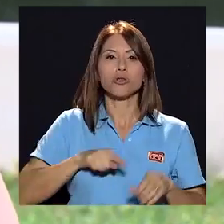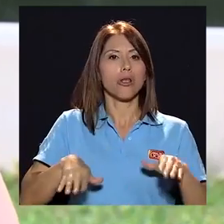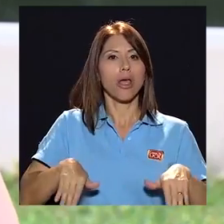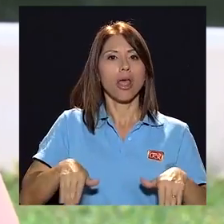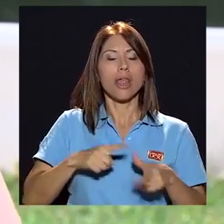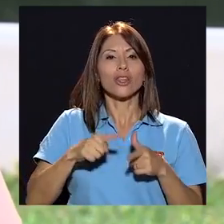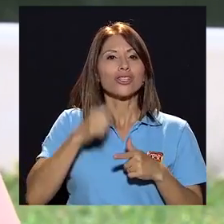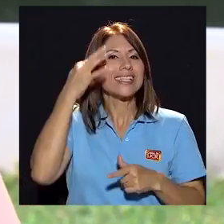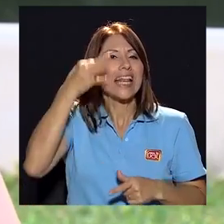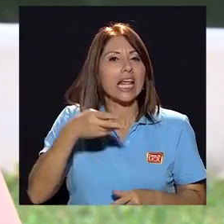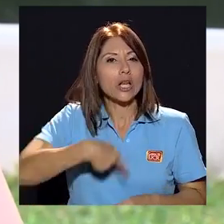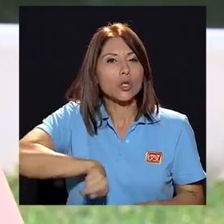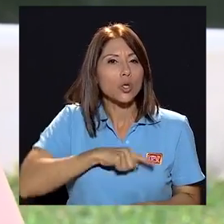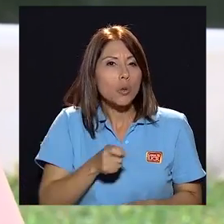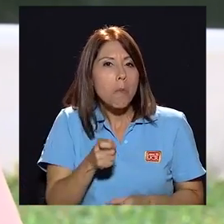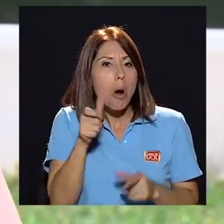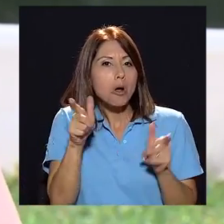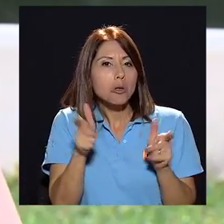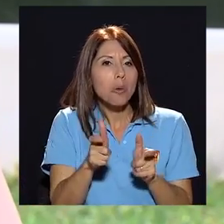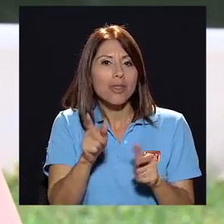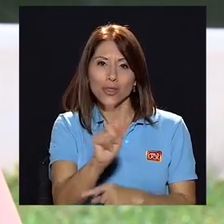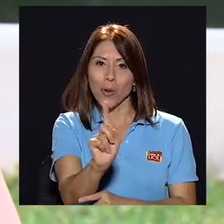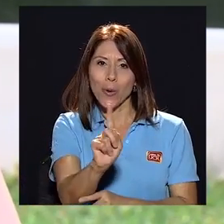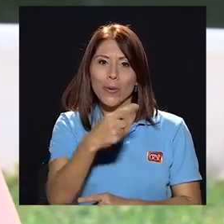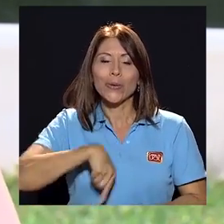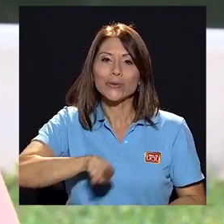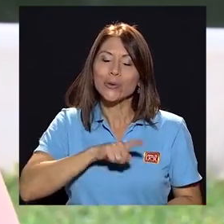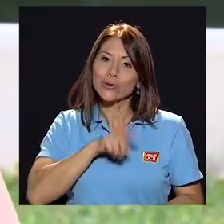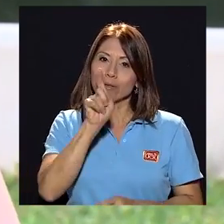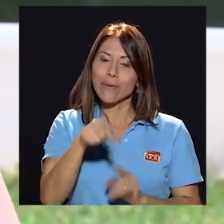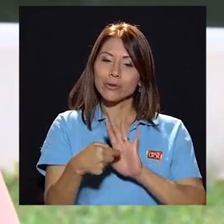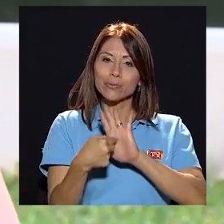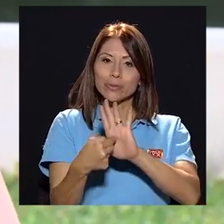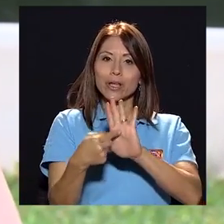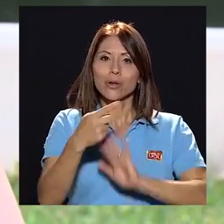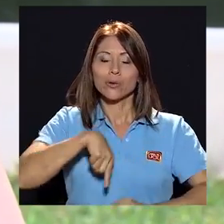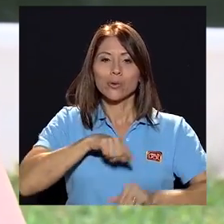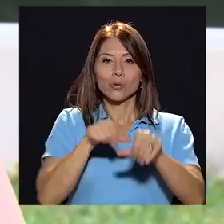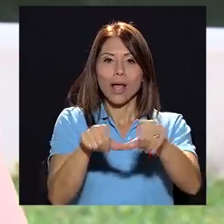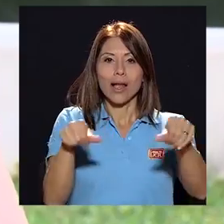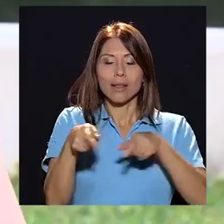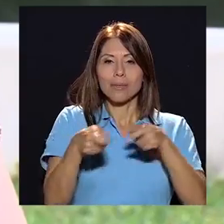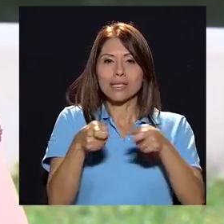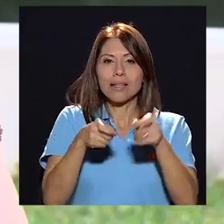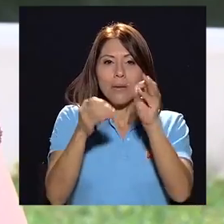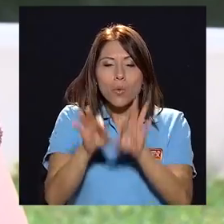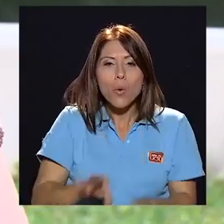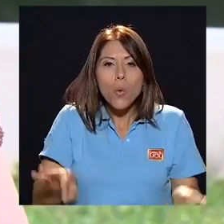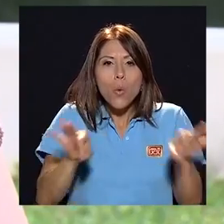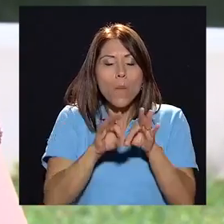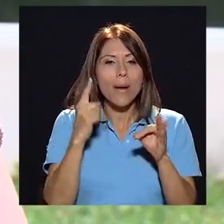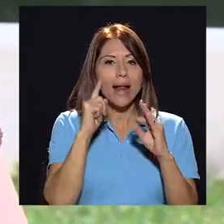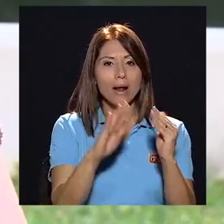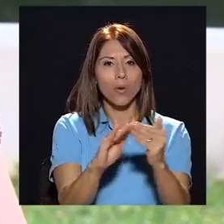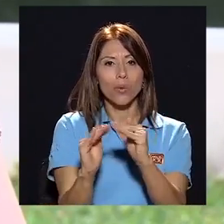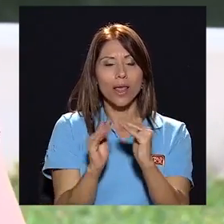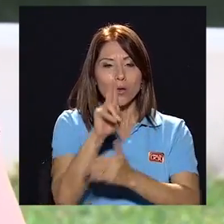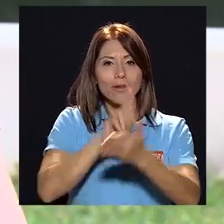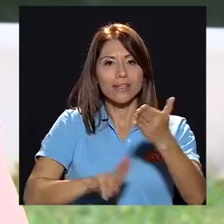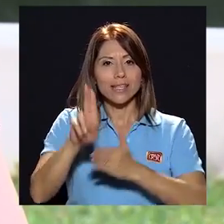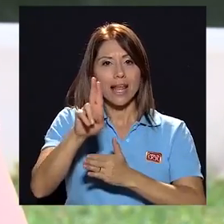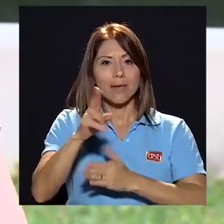esa actitud de que somos muy pocos. No, tenemos que tener claro que somos un sector administrativo de vital importancia para la comunidad